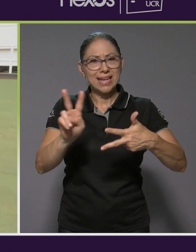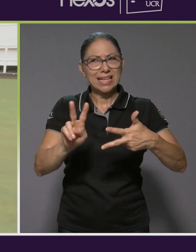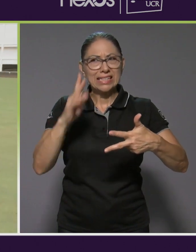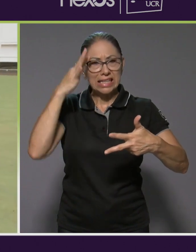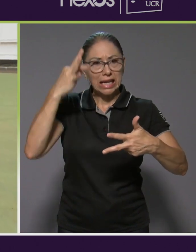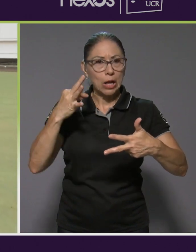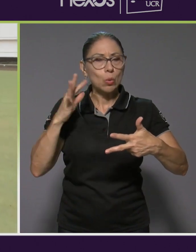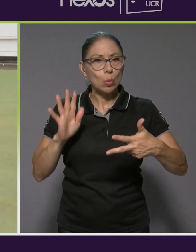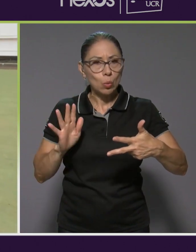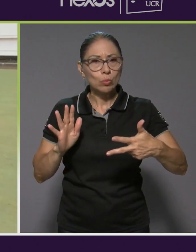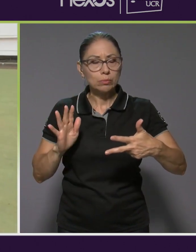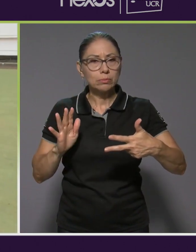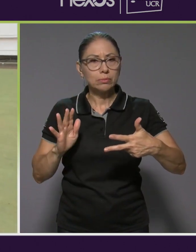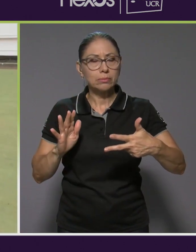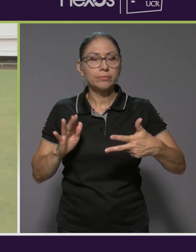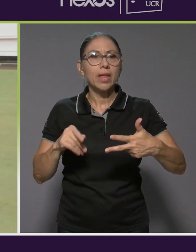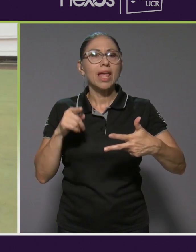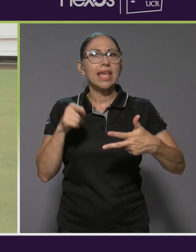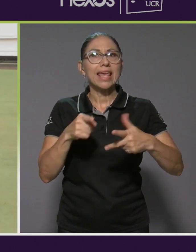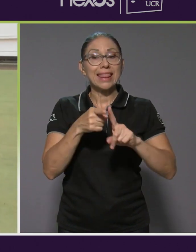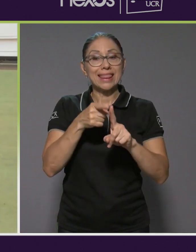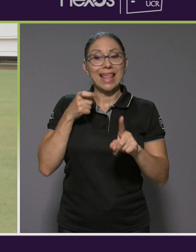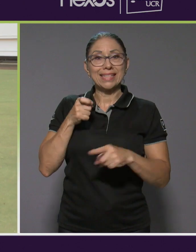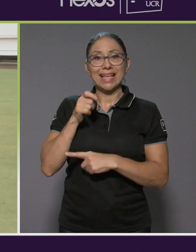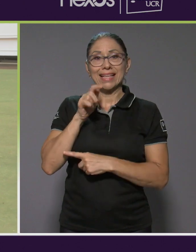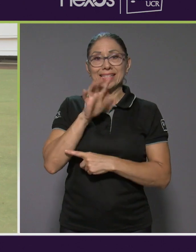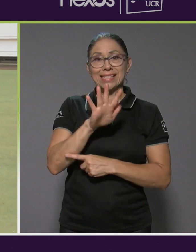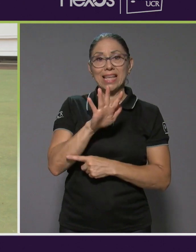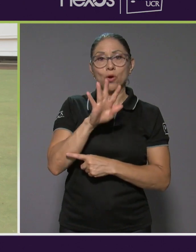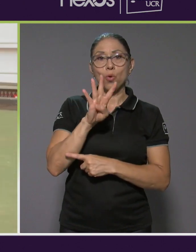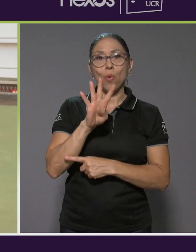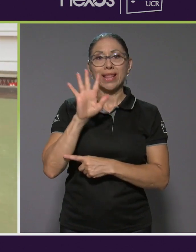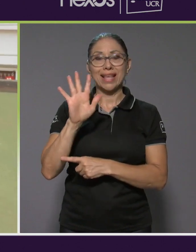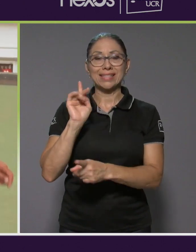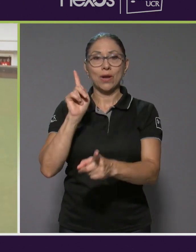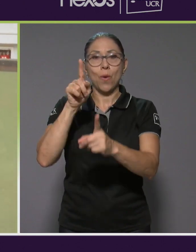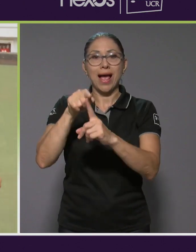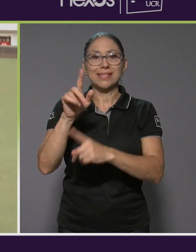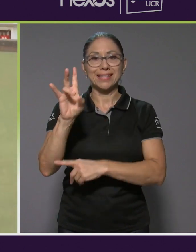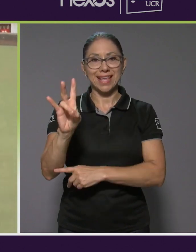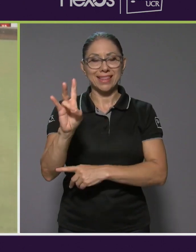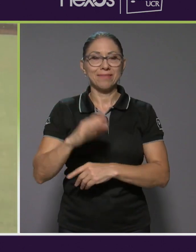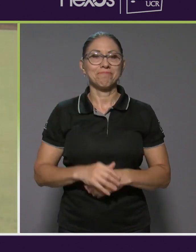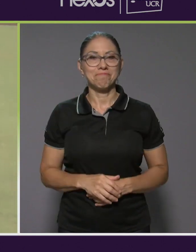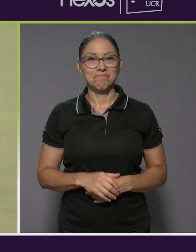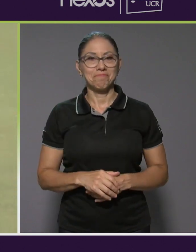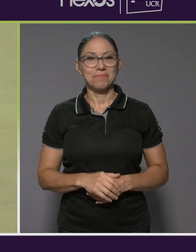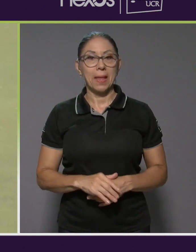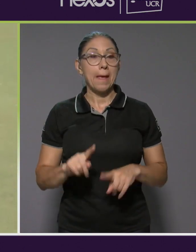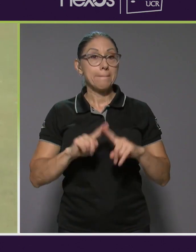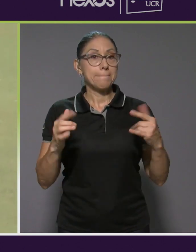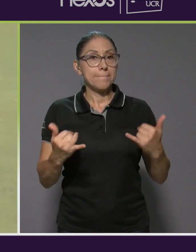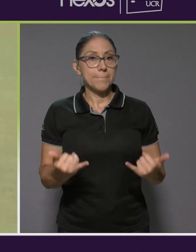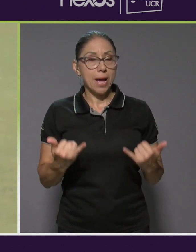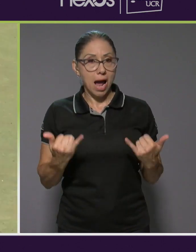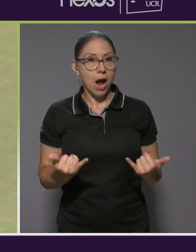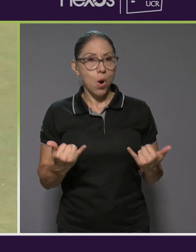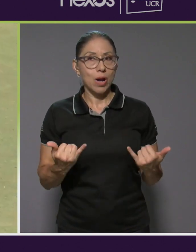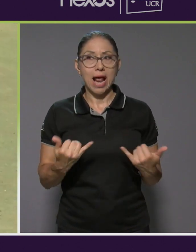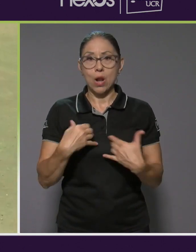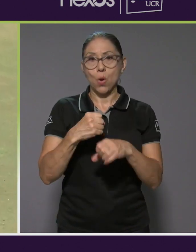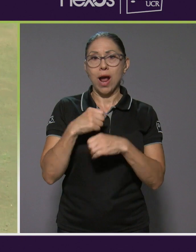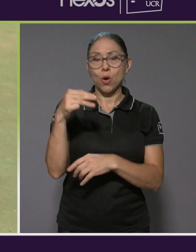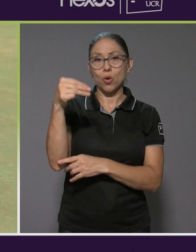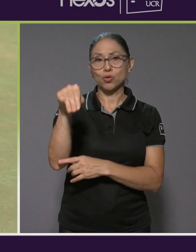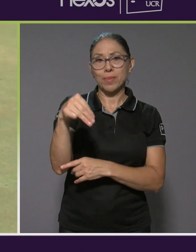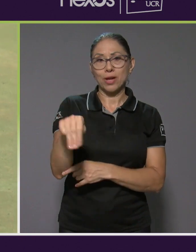Y es de cinco y cuarenta y cinco a siete. Pero ahora es unos miércoles que